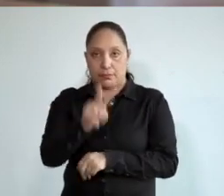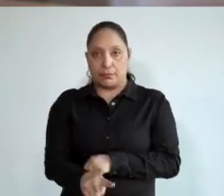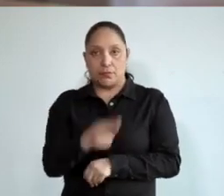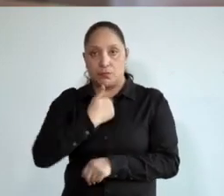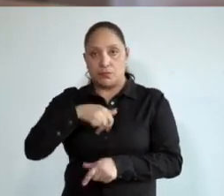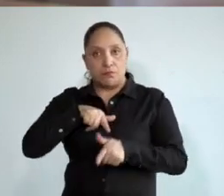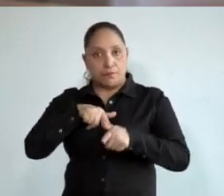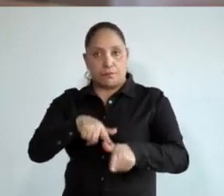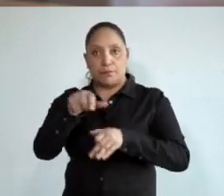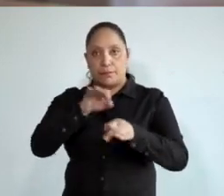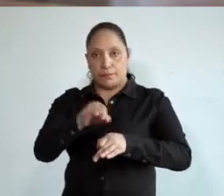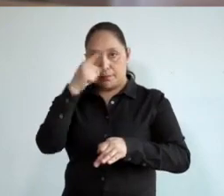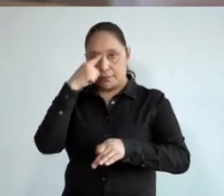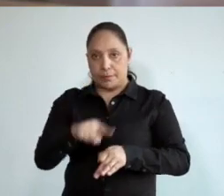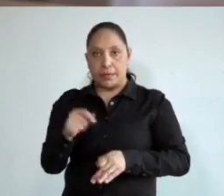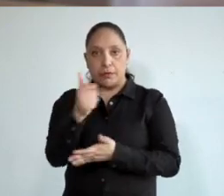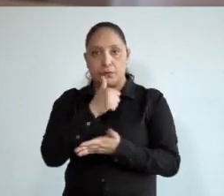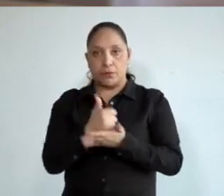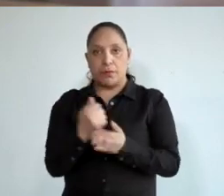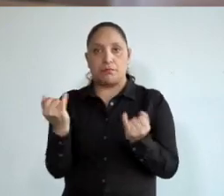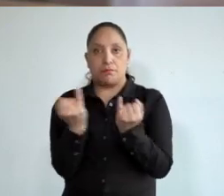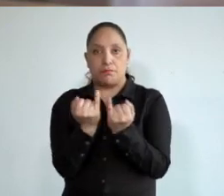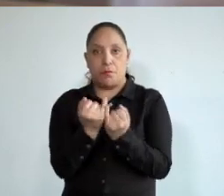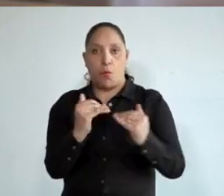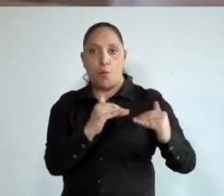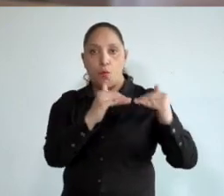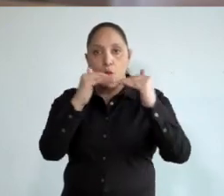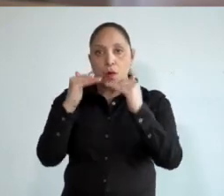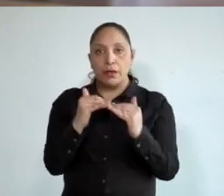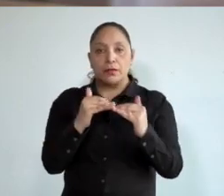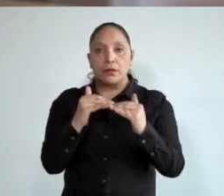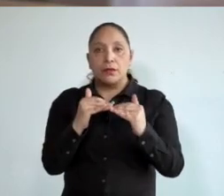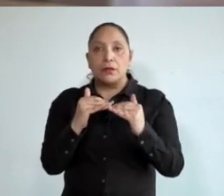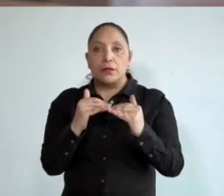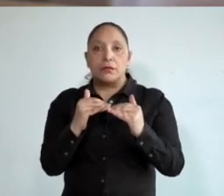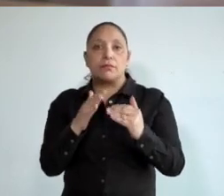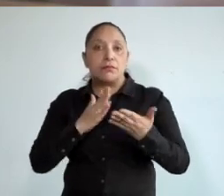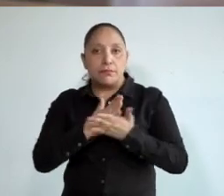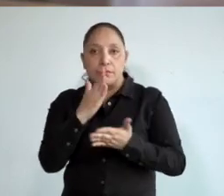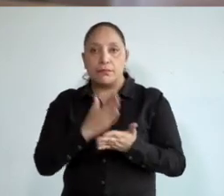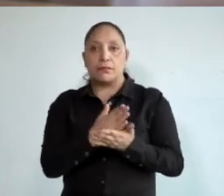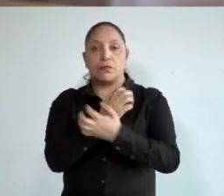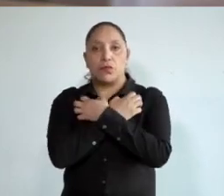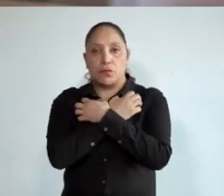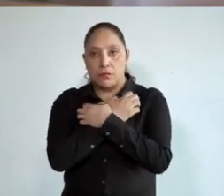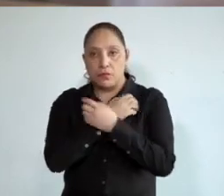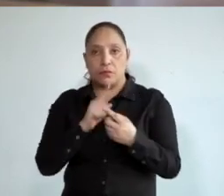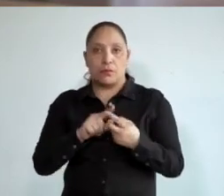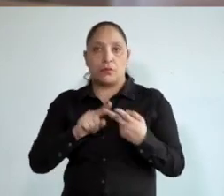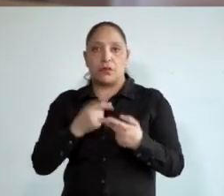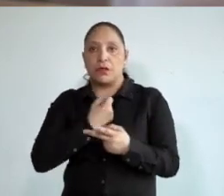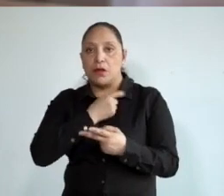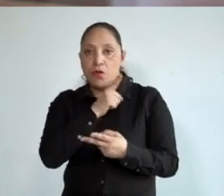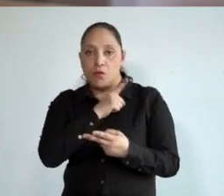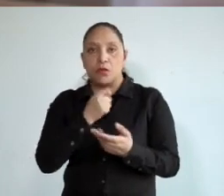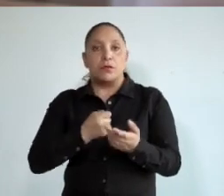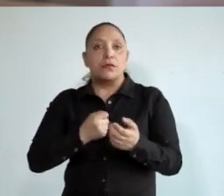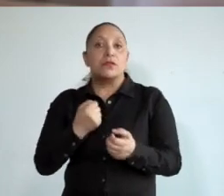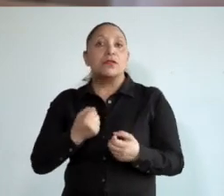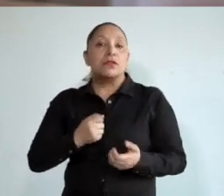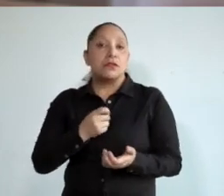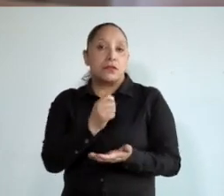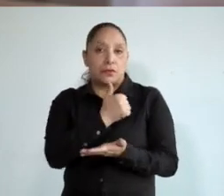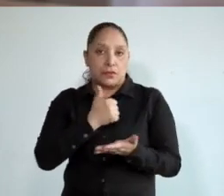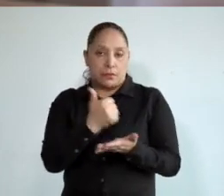trabajando por una ciudad más igualitaria, con acceso a la educación, a la salud, una ciudad de derechos, que